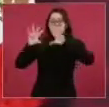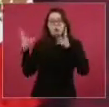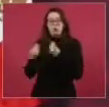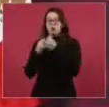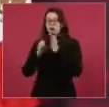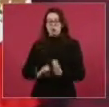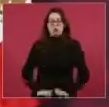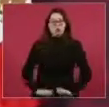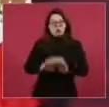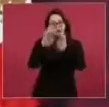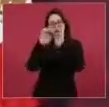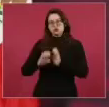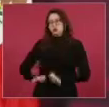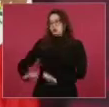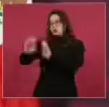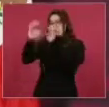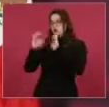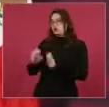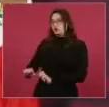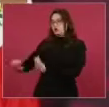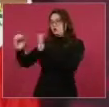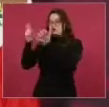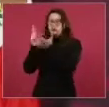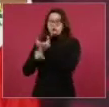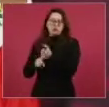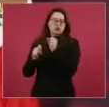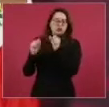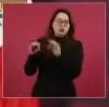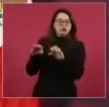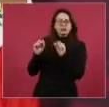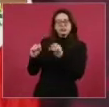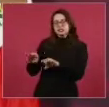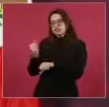administrativo